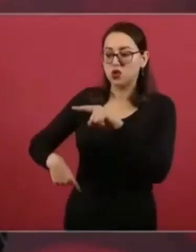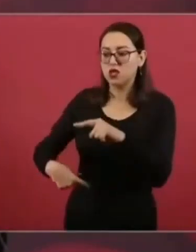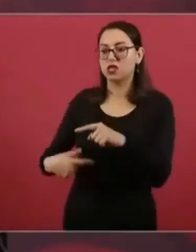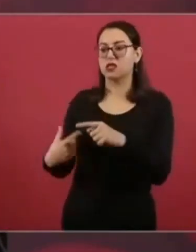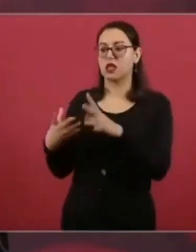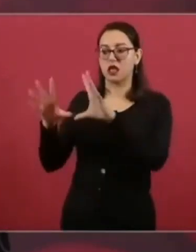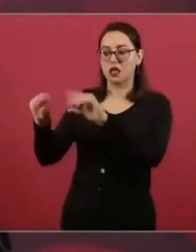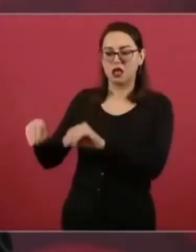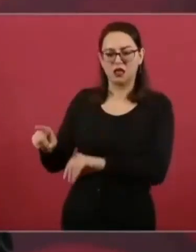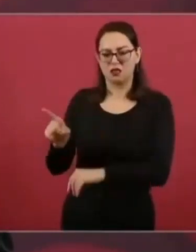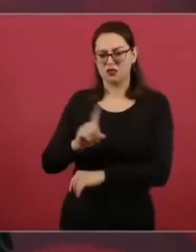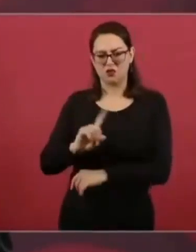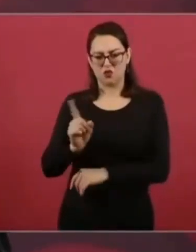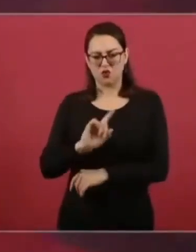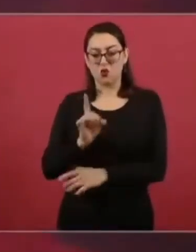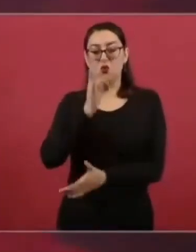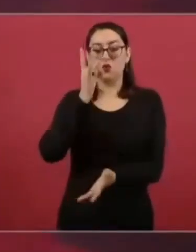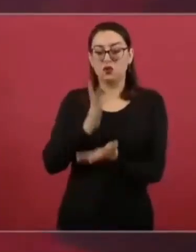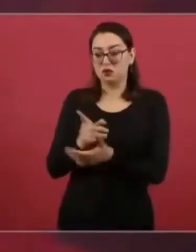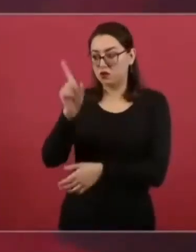¿O para eso los tienen?